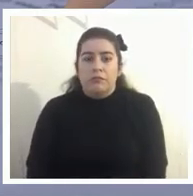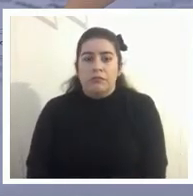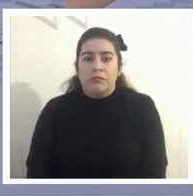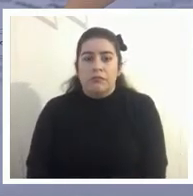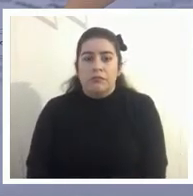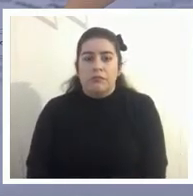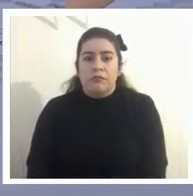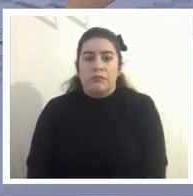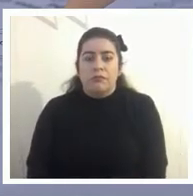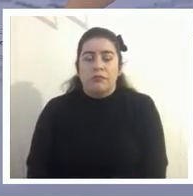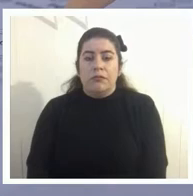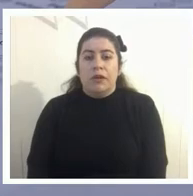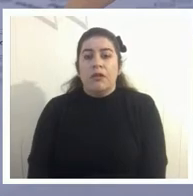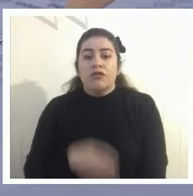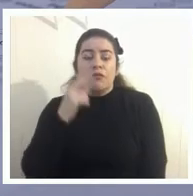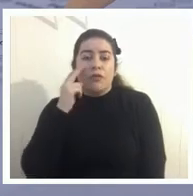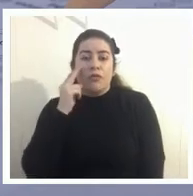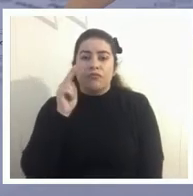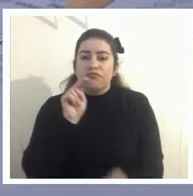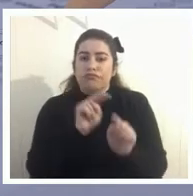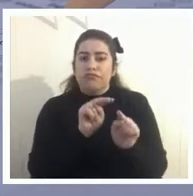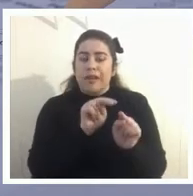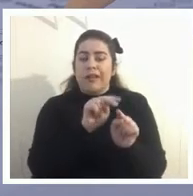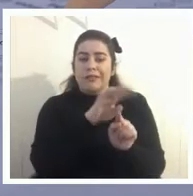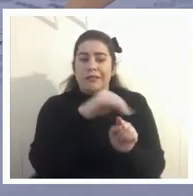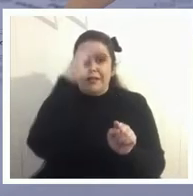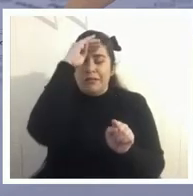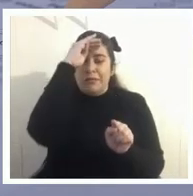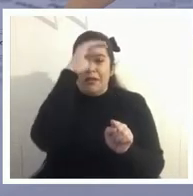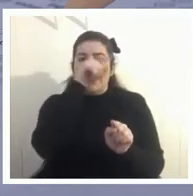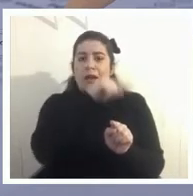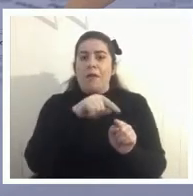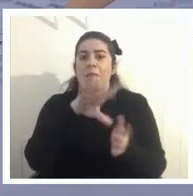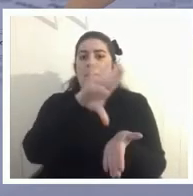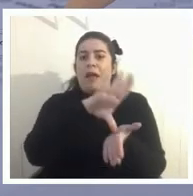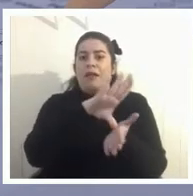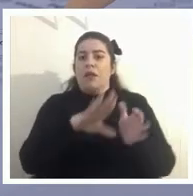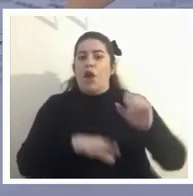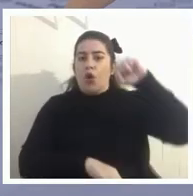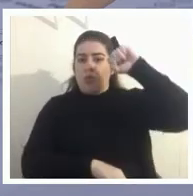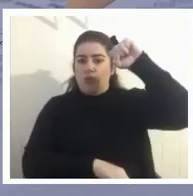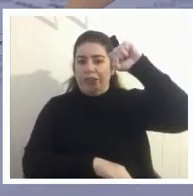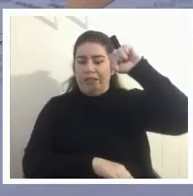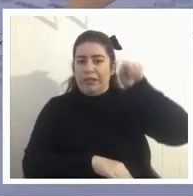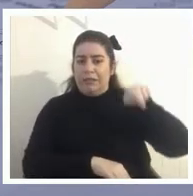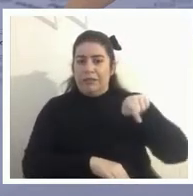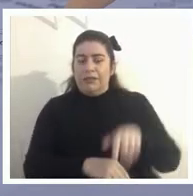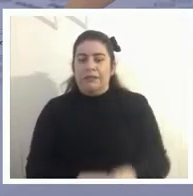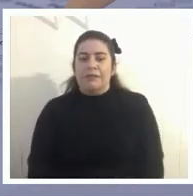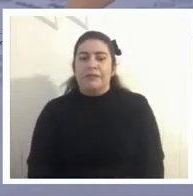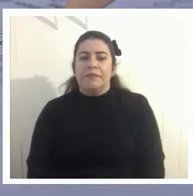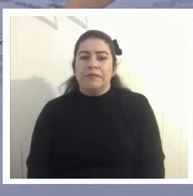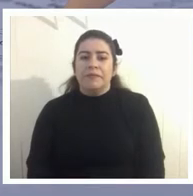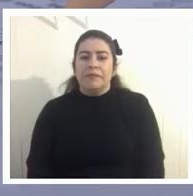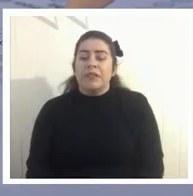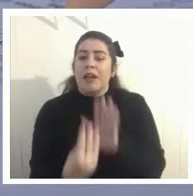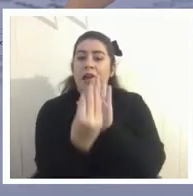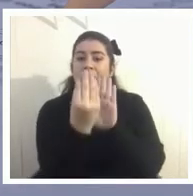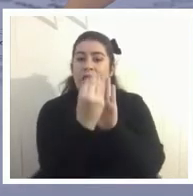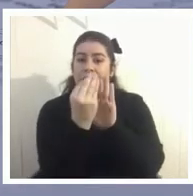así que podemos mirar cierto esas experiencias en países comunistas así que la datificación